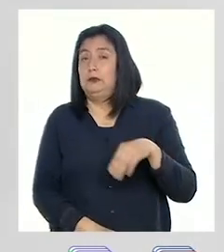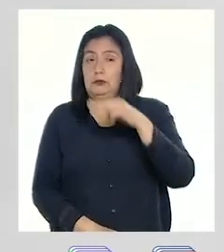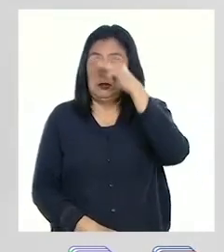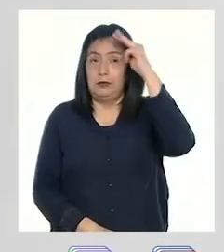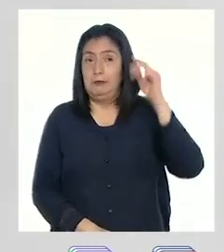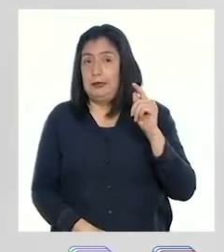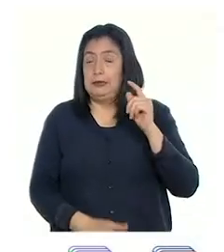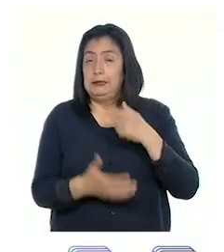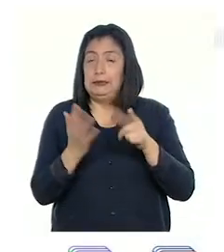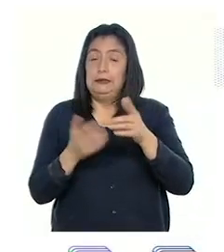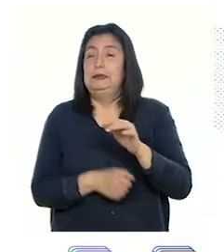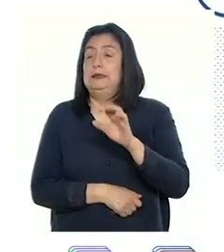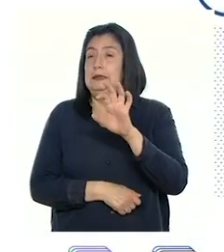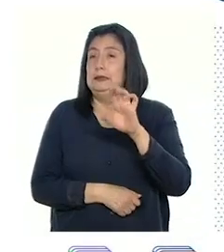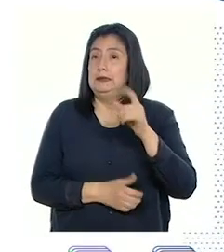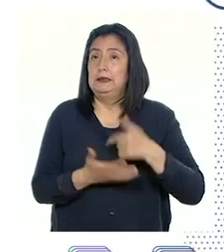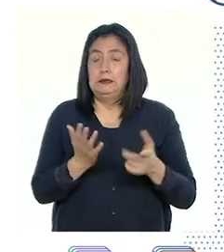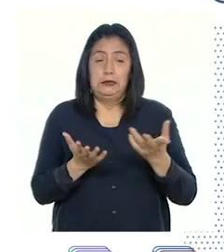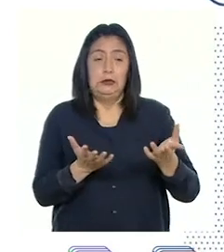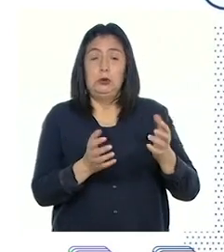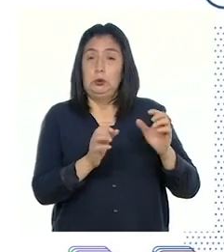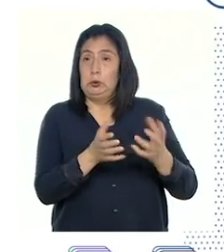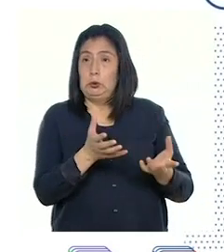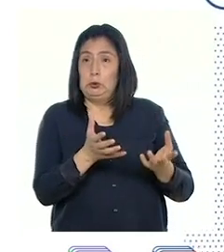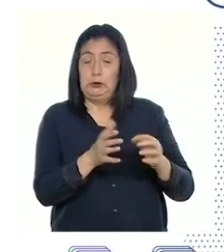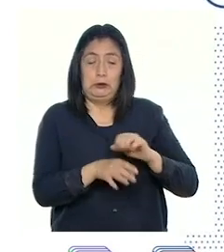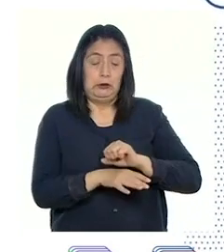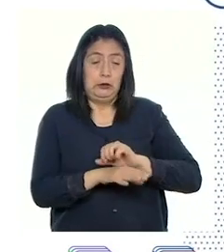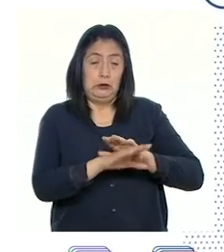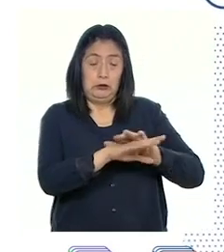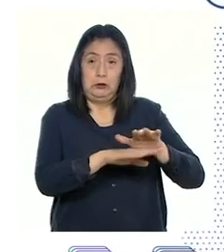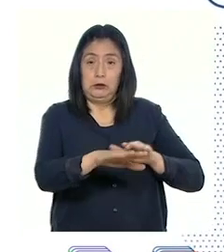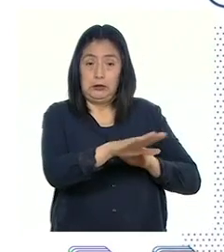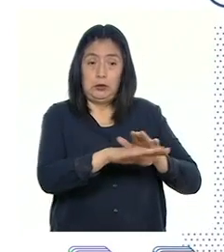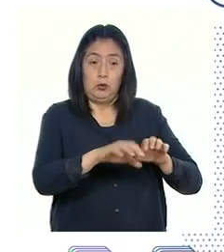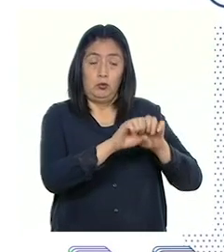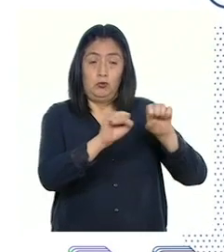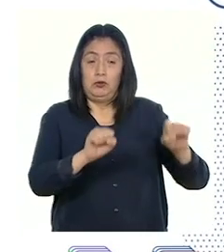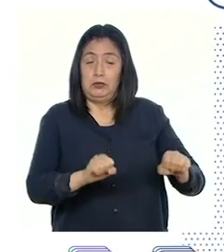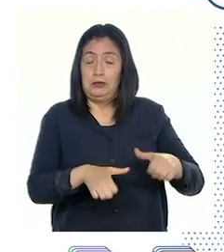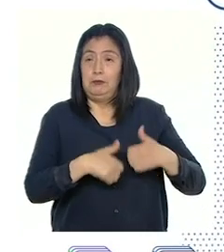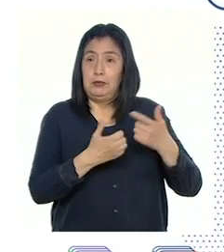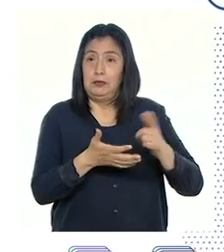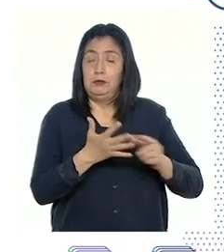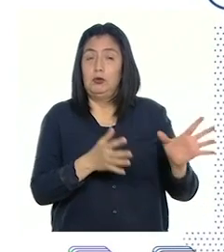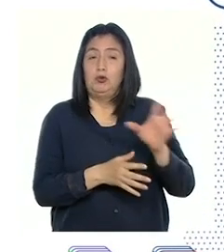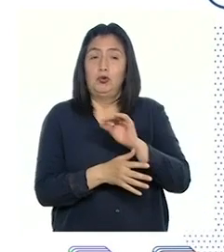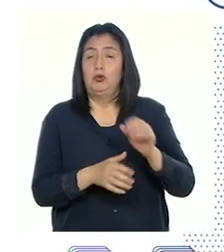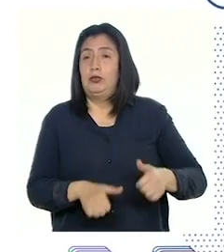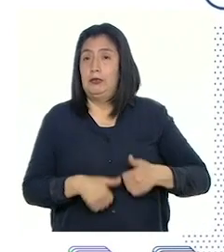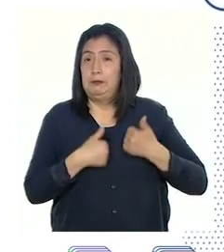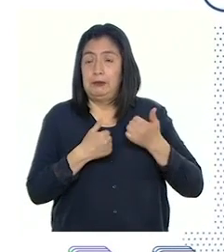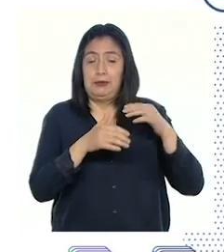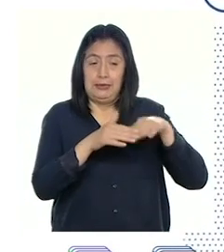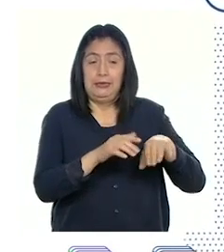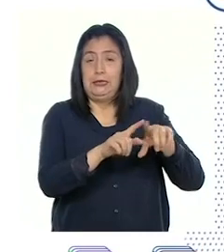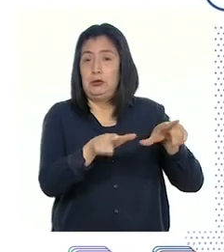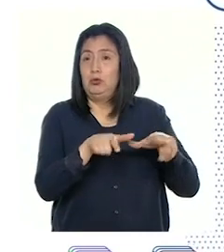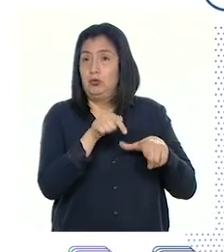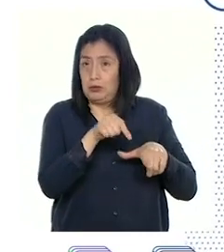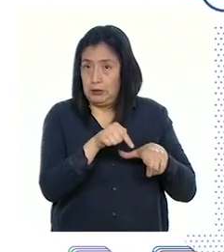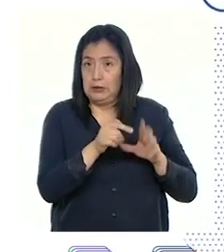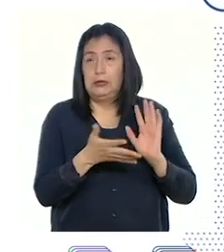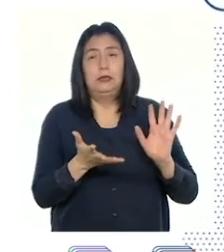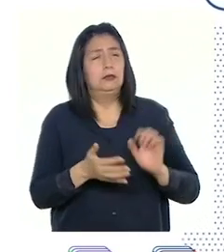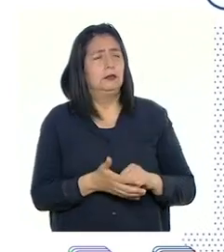Arias, los componentes bióticos de un ecosistema son todos los seres vivos que viven en él.